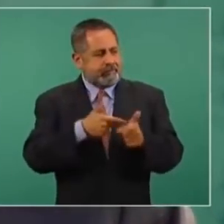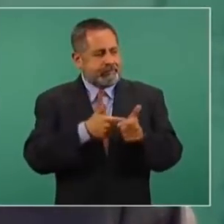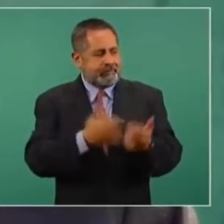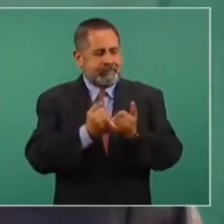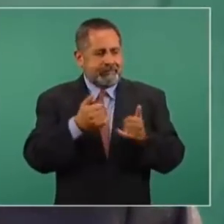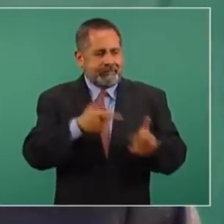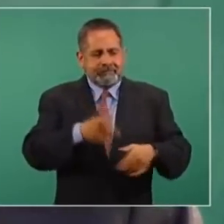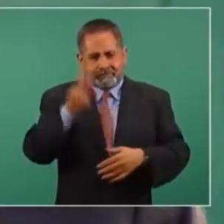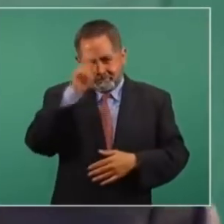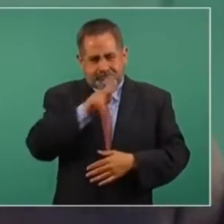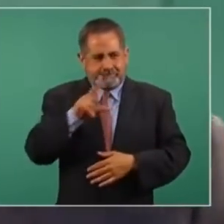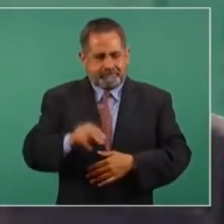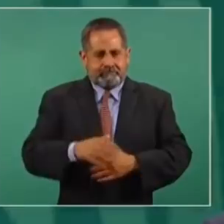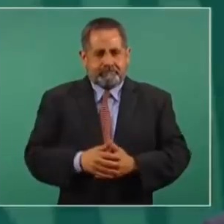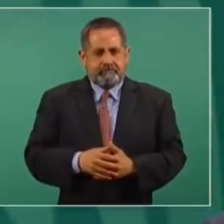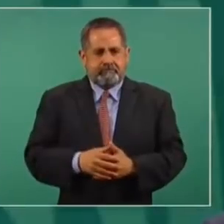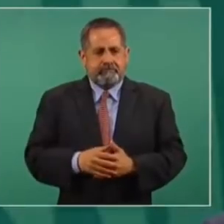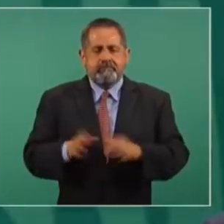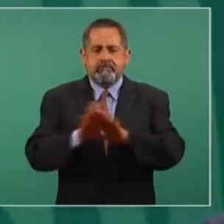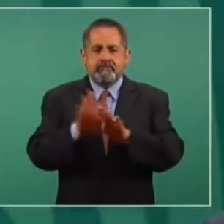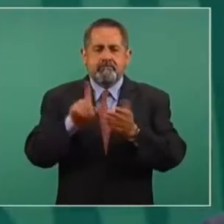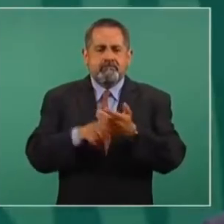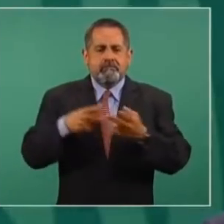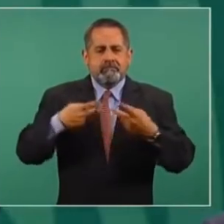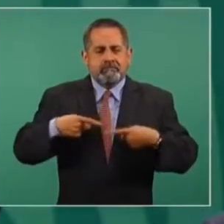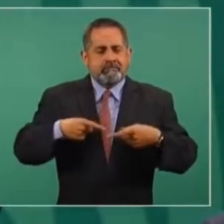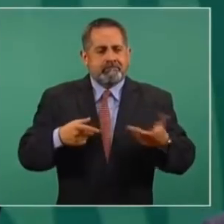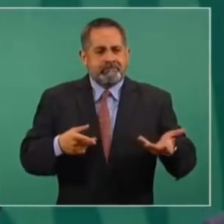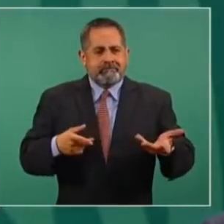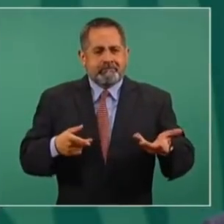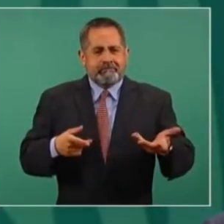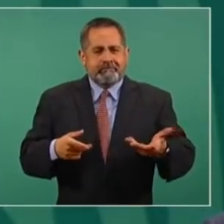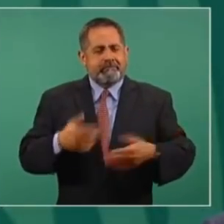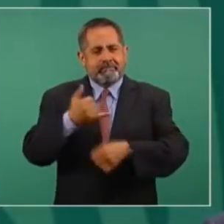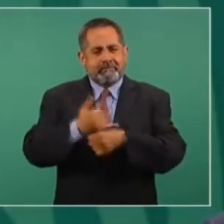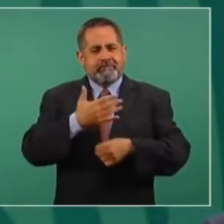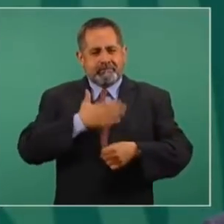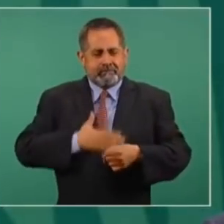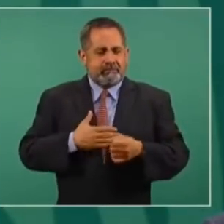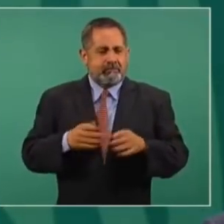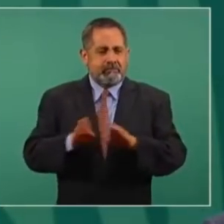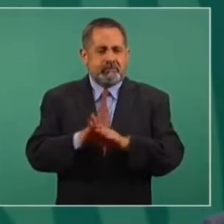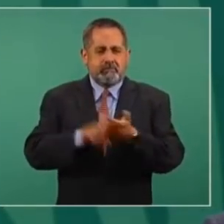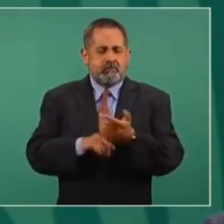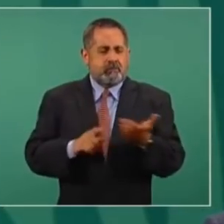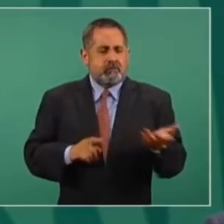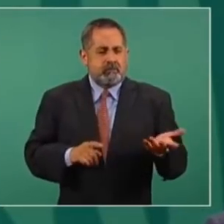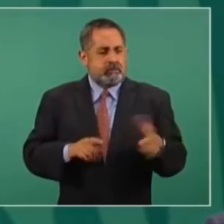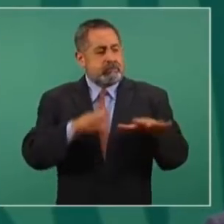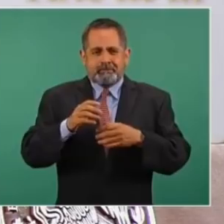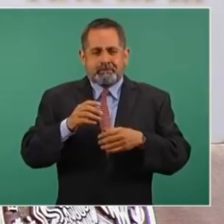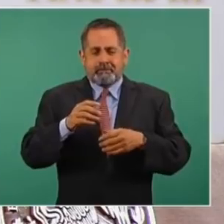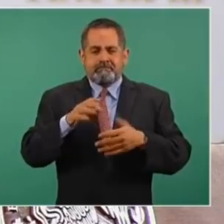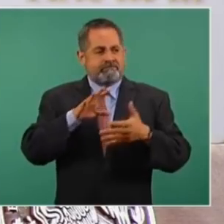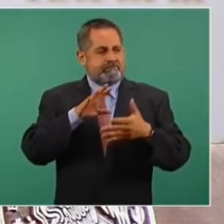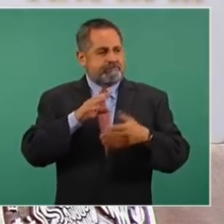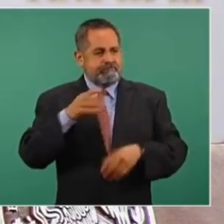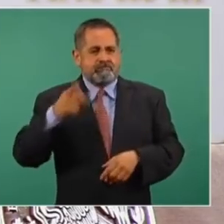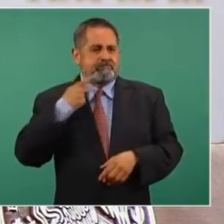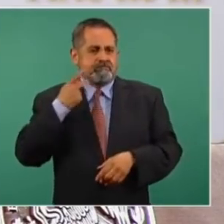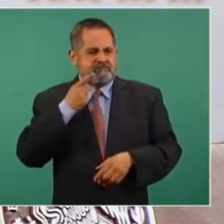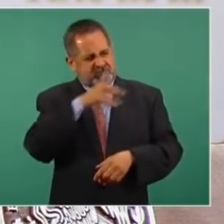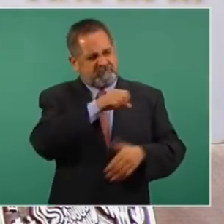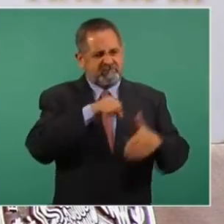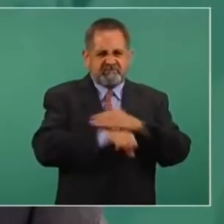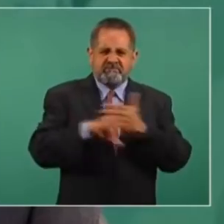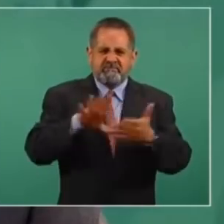cárceles haya gente injustamente detenida, no queremos